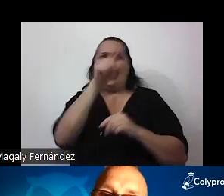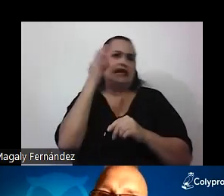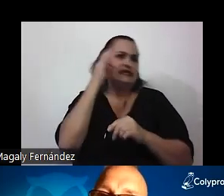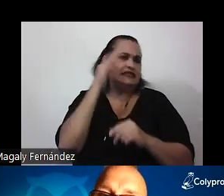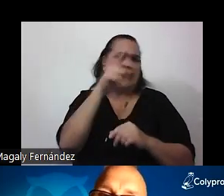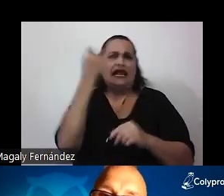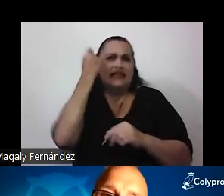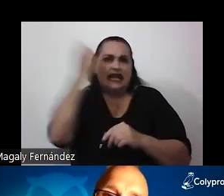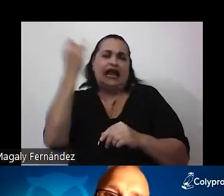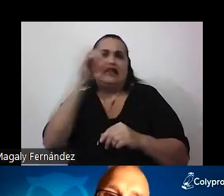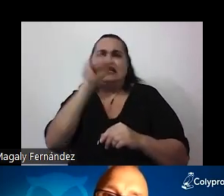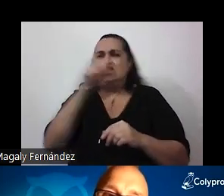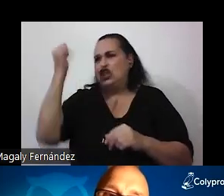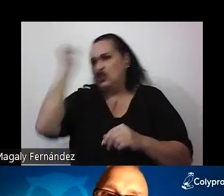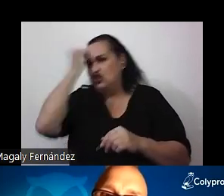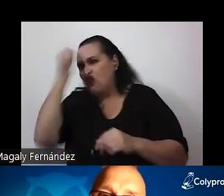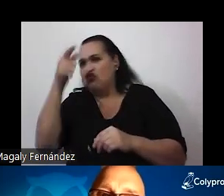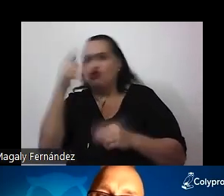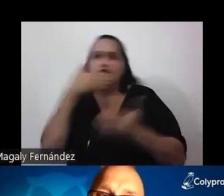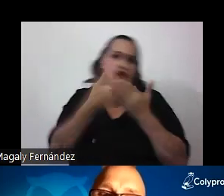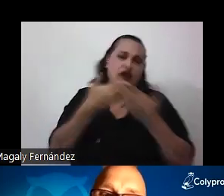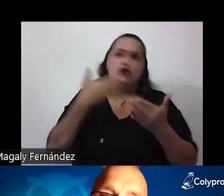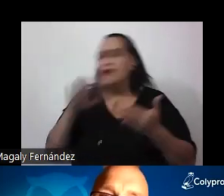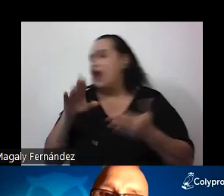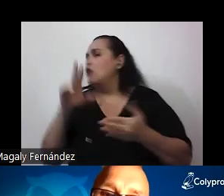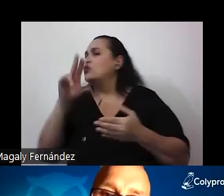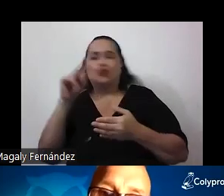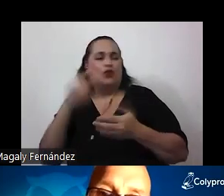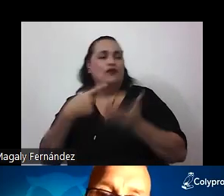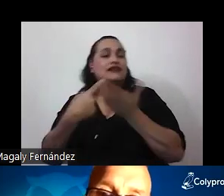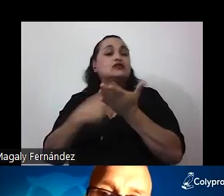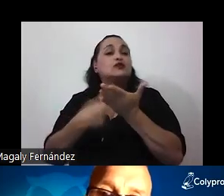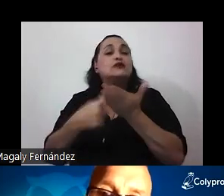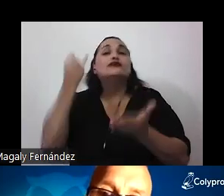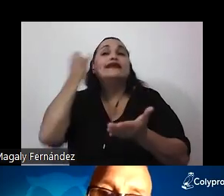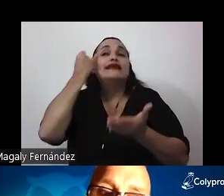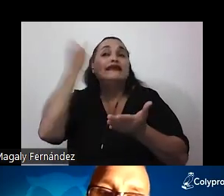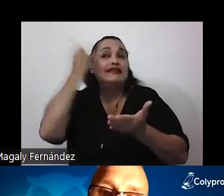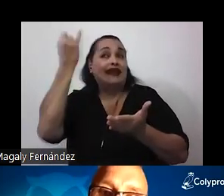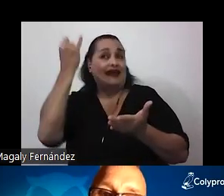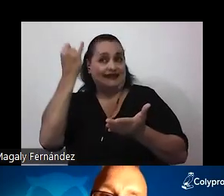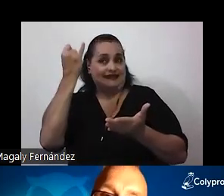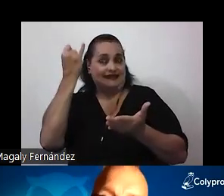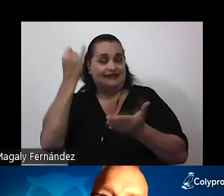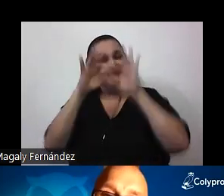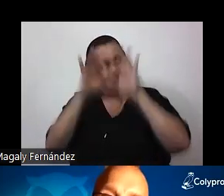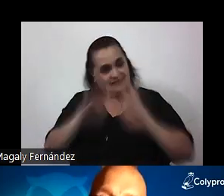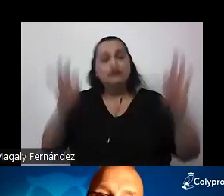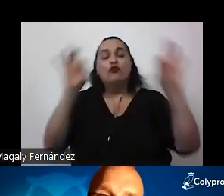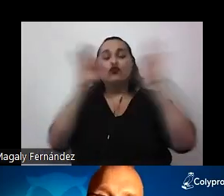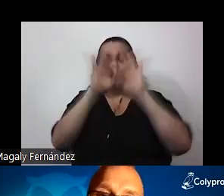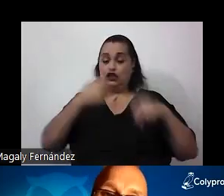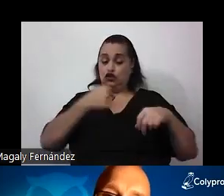inteligente es tonto es bueno es malo estamos discutiendo ideas y es importante que yo